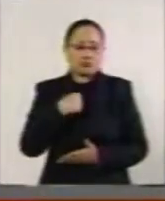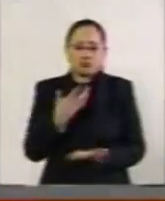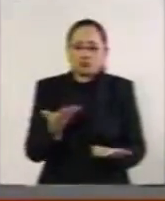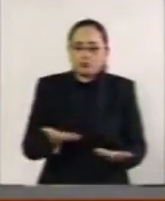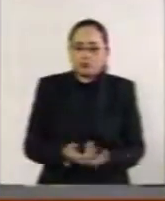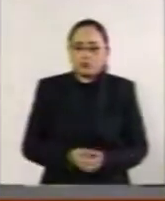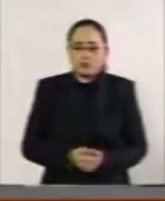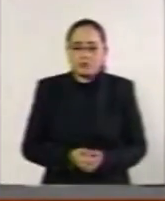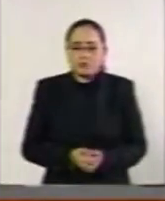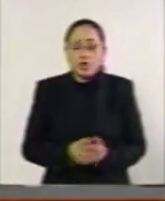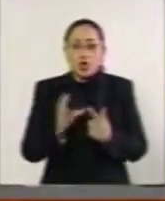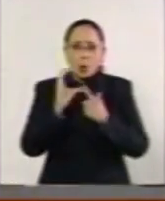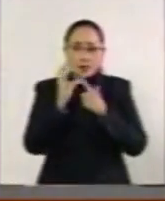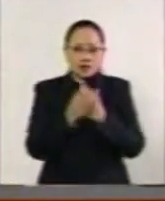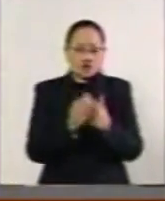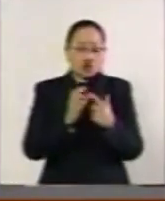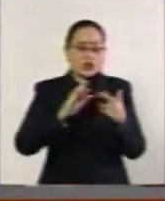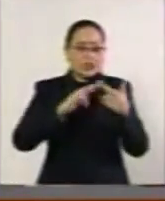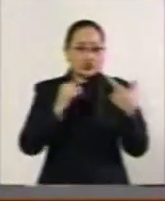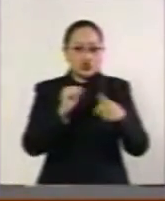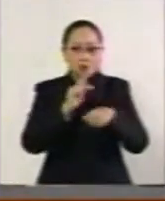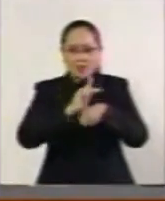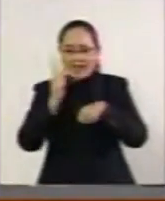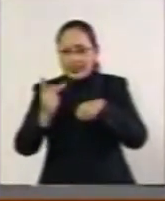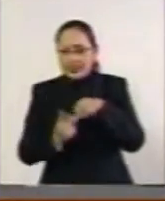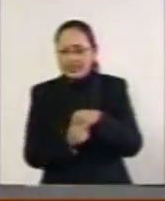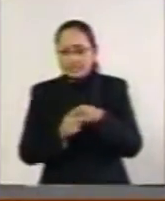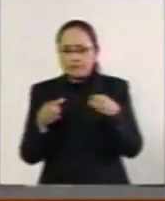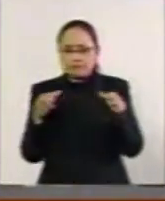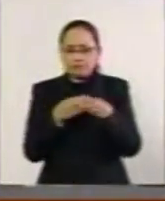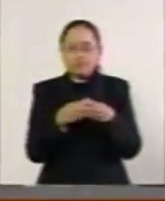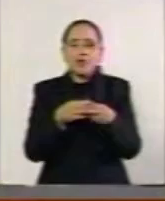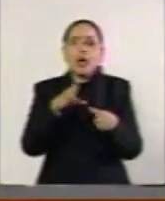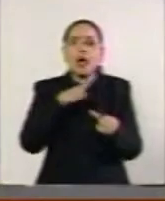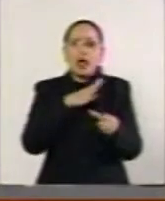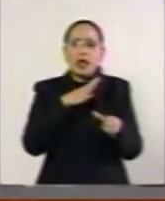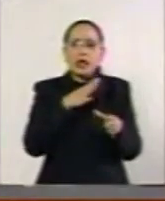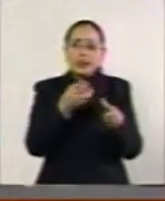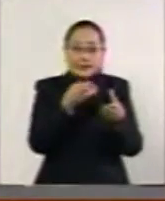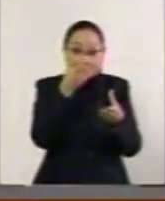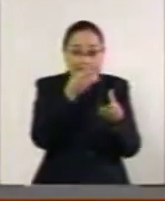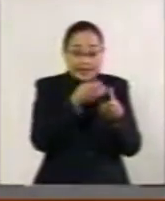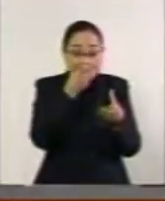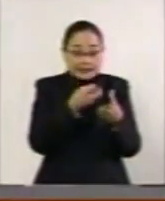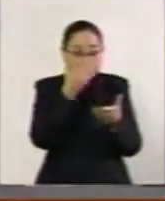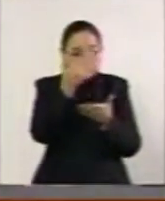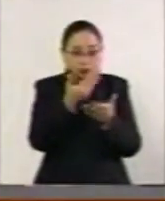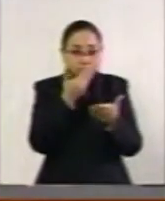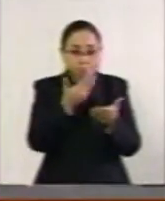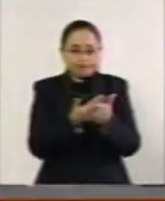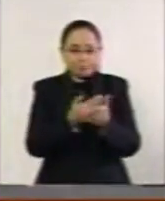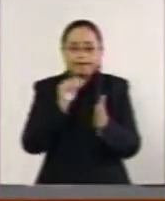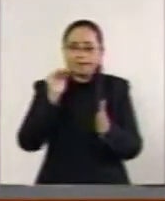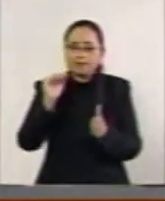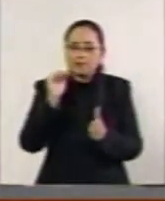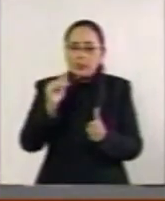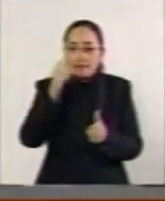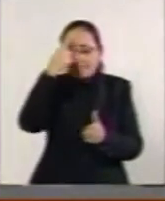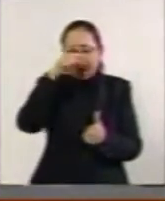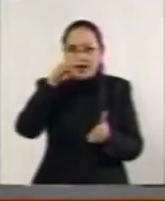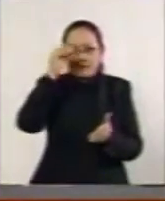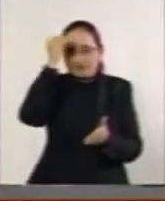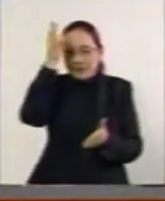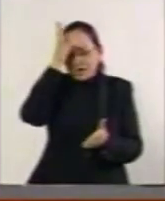la Comisión de Relaciones Exteriores esté emitiendo este dictamen de punto de